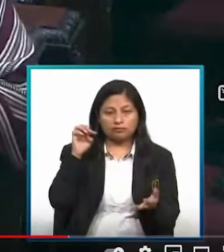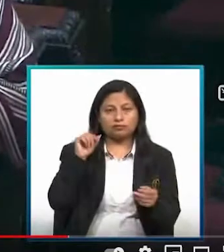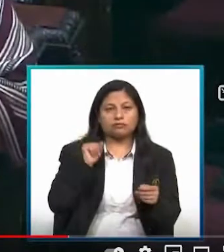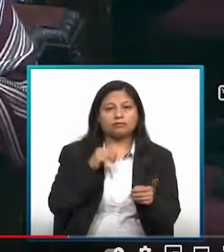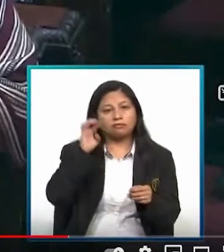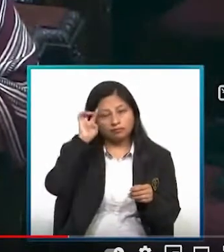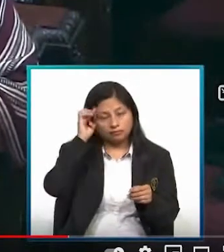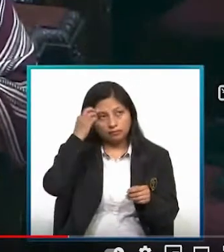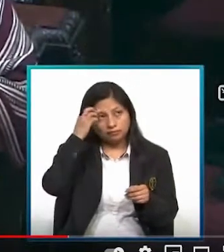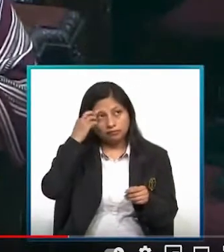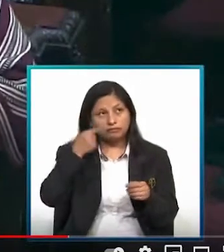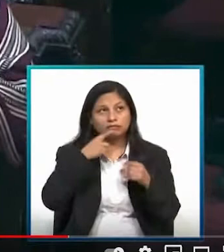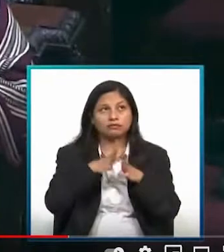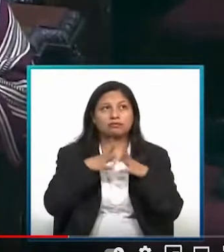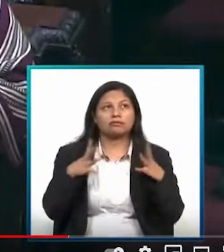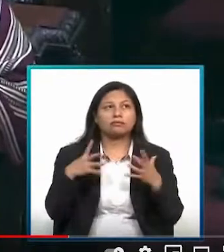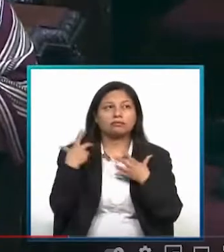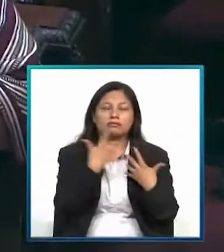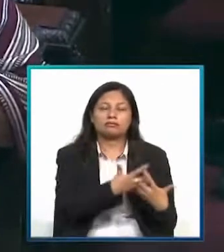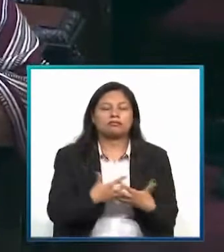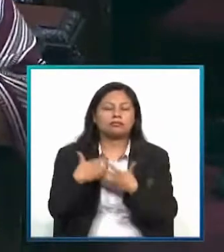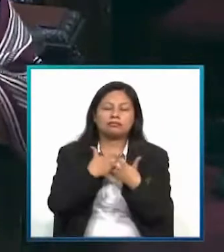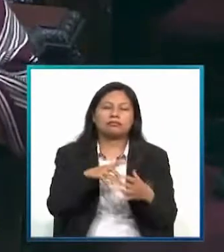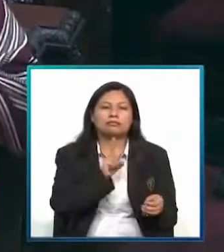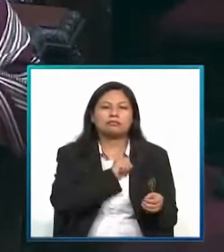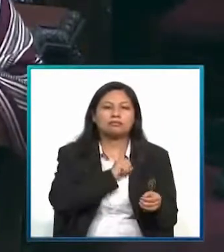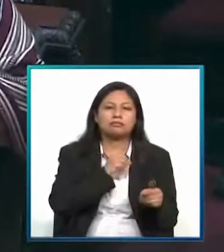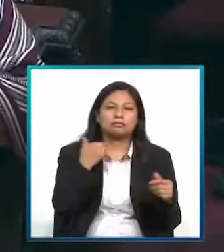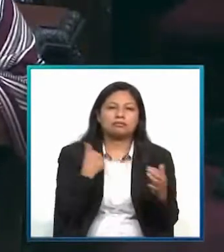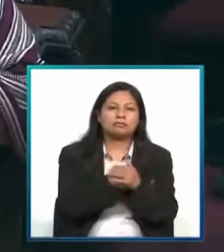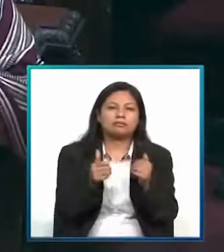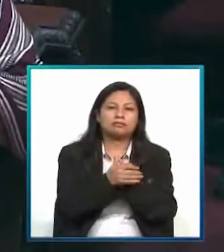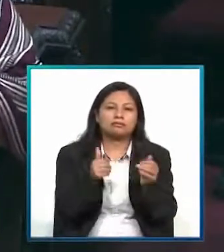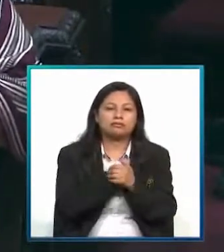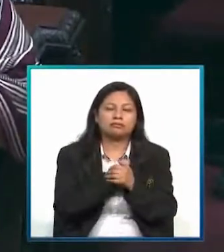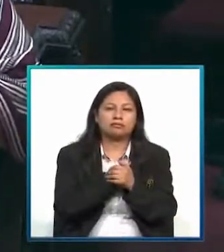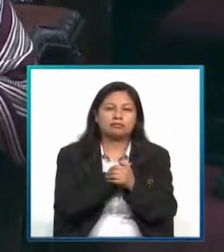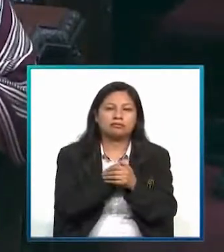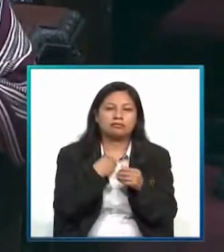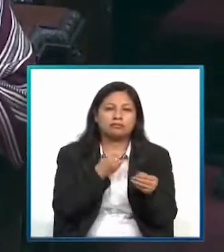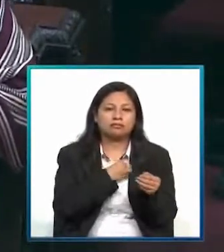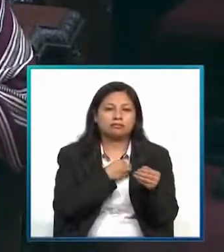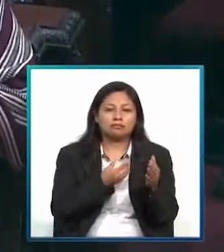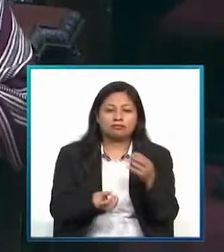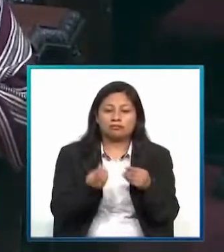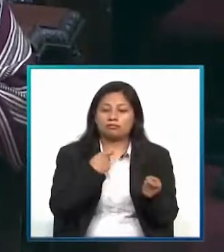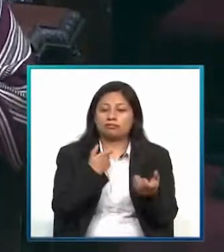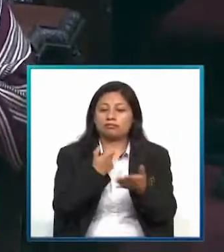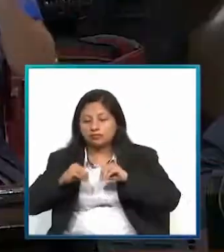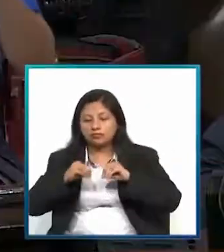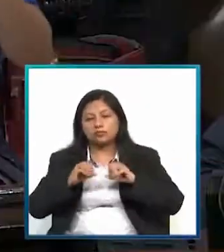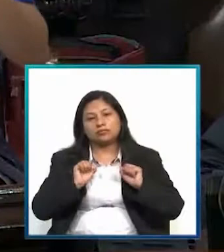políticos y los grandes empresarios solo se preocupen en enriquecerse más.